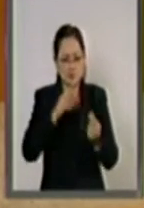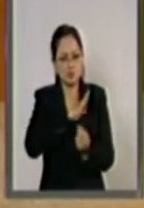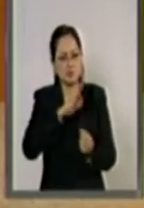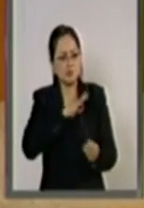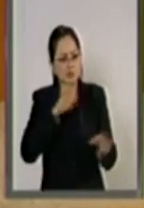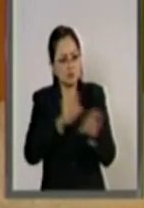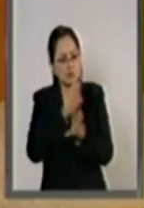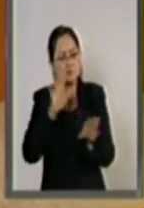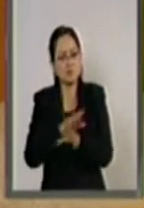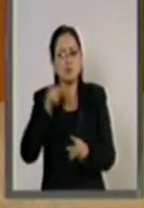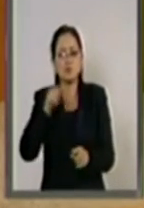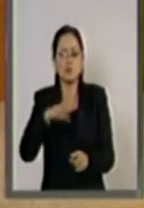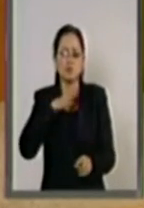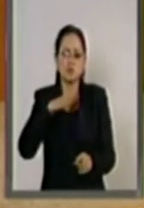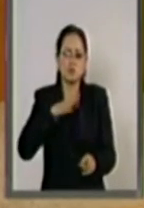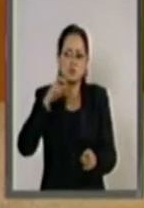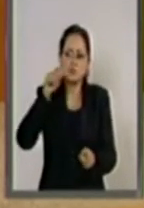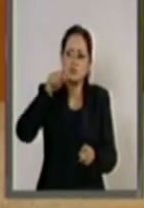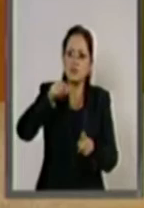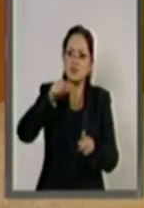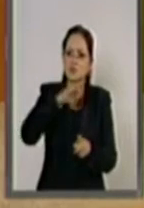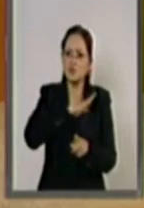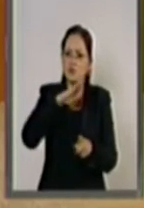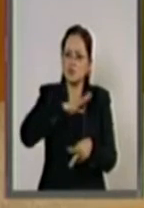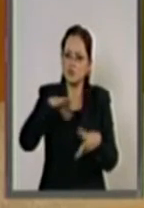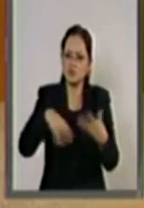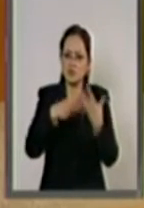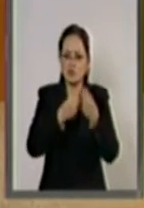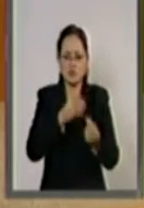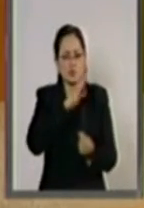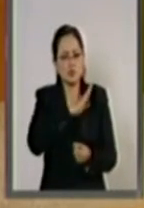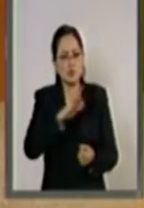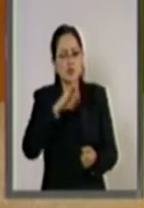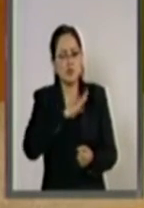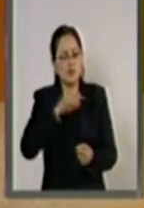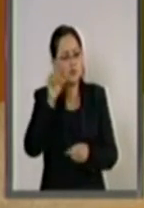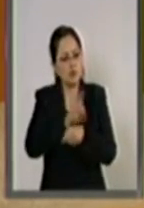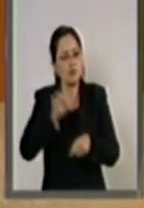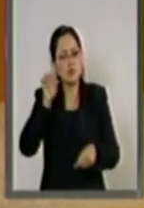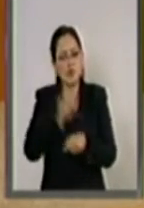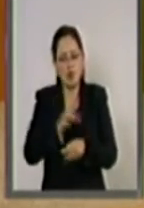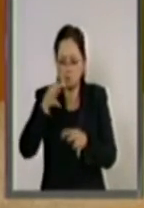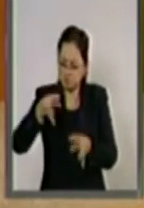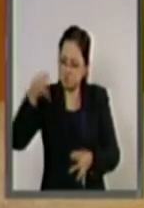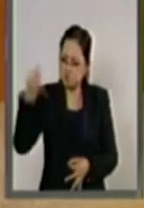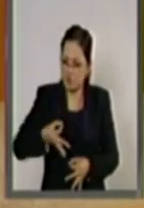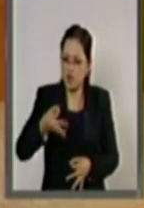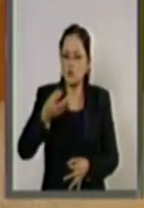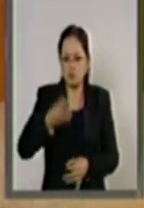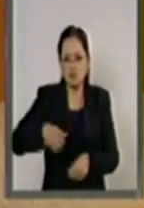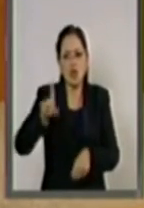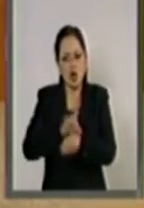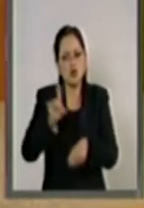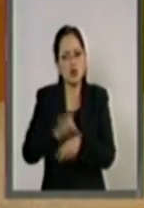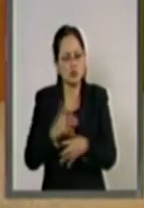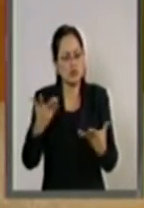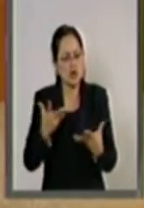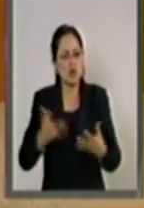considerando que la cultura de la integridad se hace todos los días en el quehacer cotidiano.